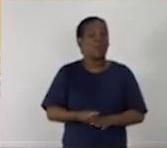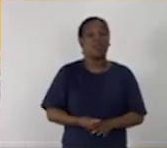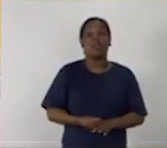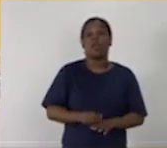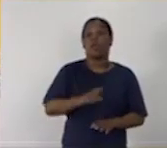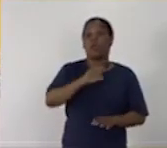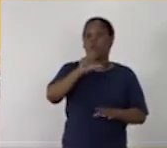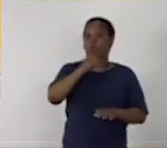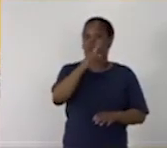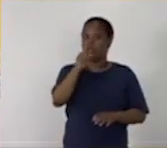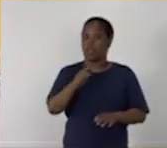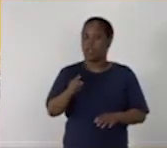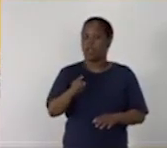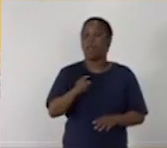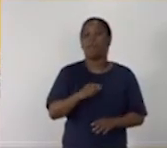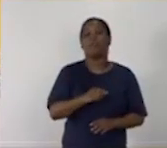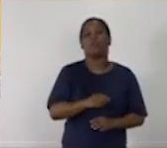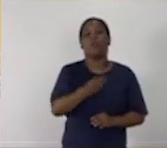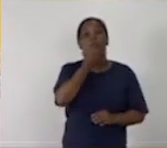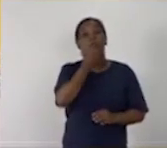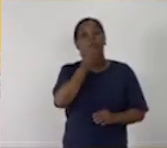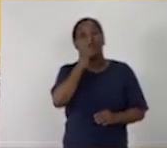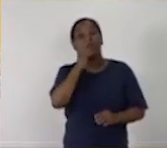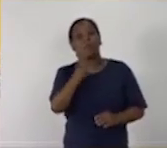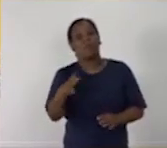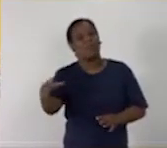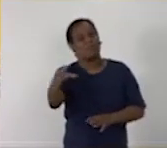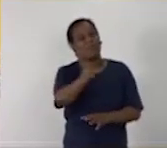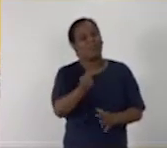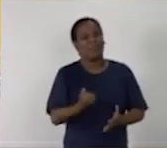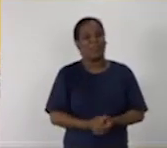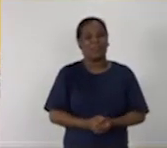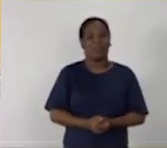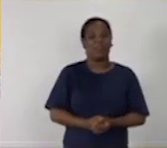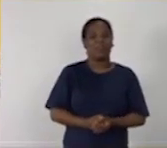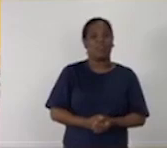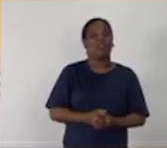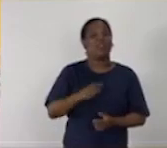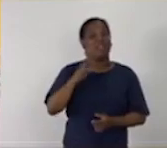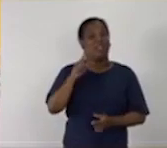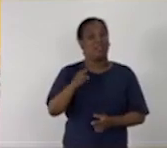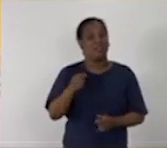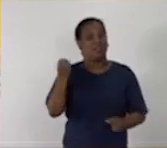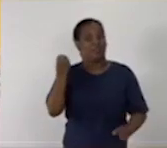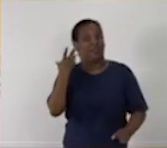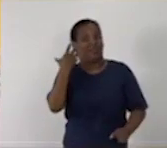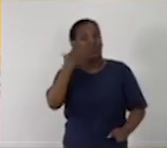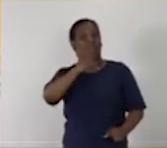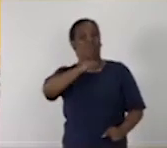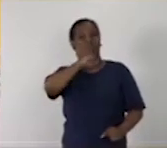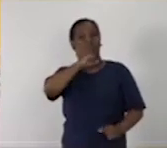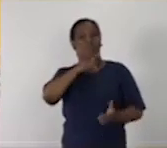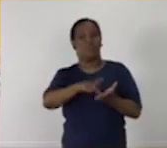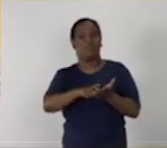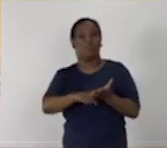después, cuando les hagan las preguntas, las podrán responder todas y entonces dejarán sorprendido